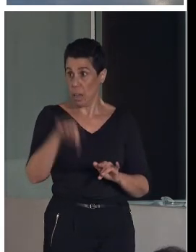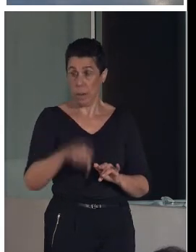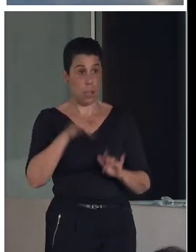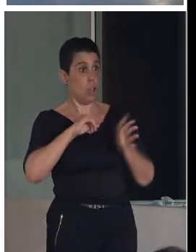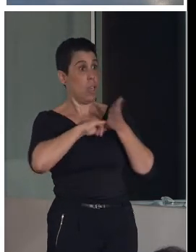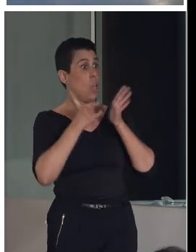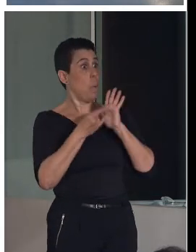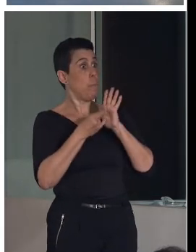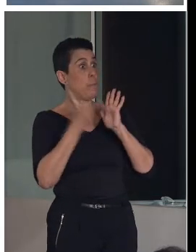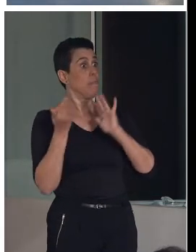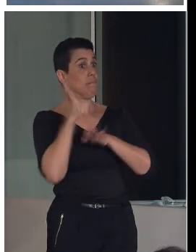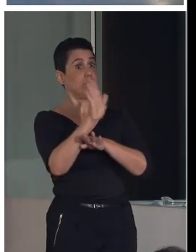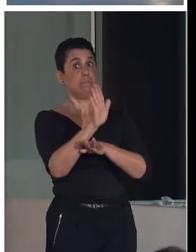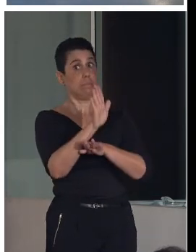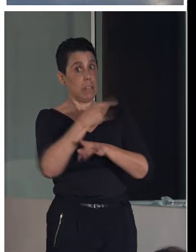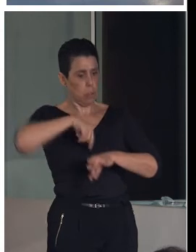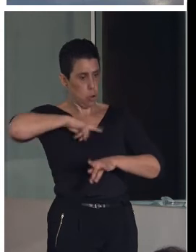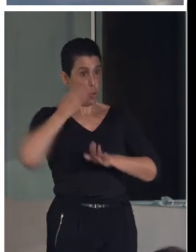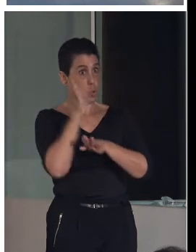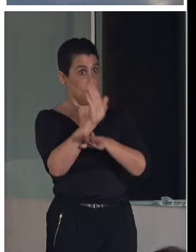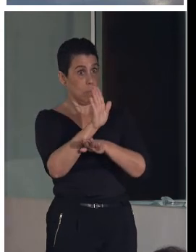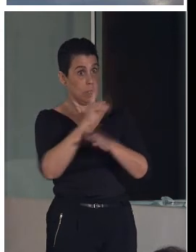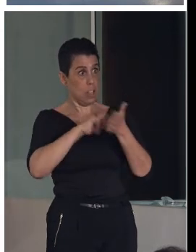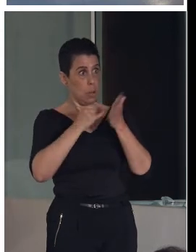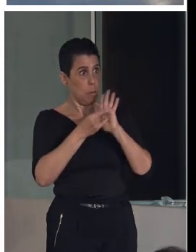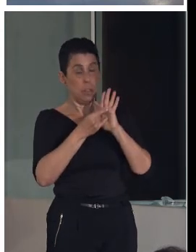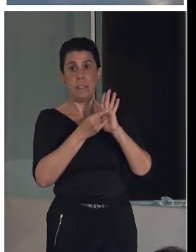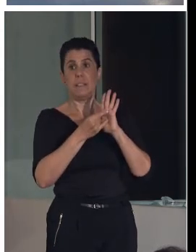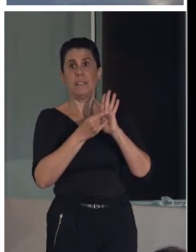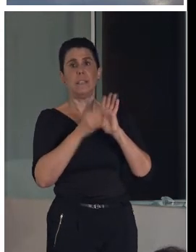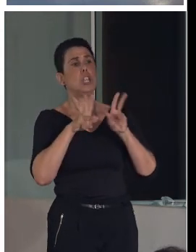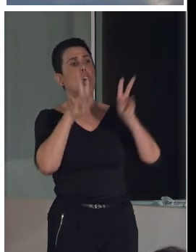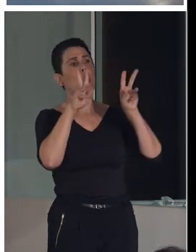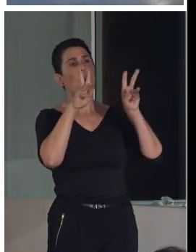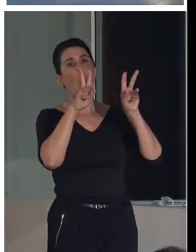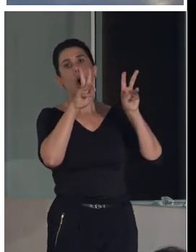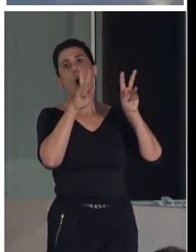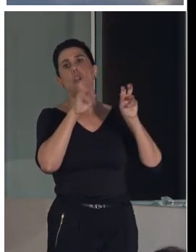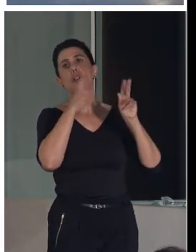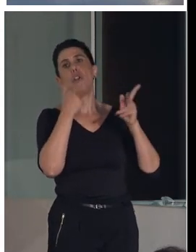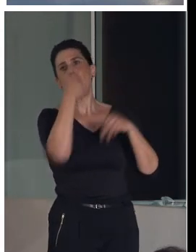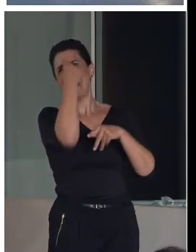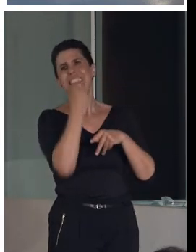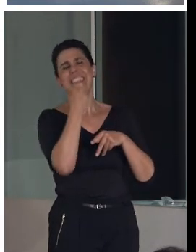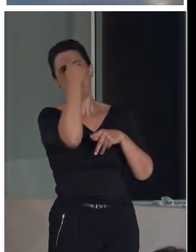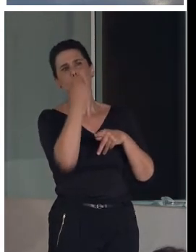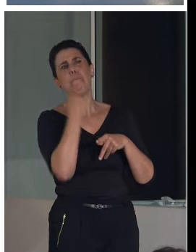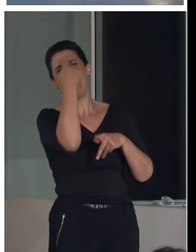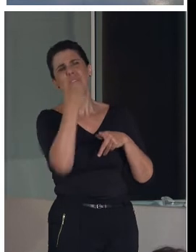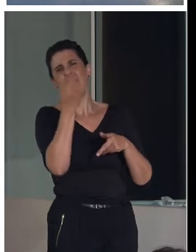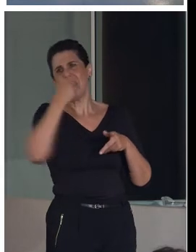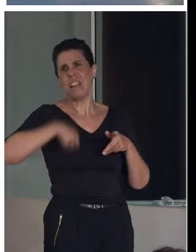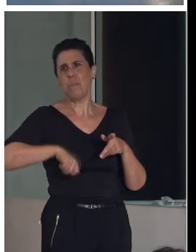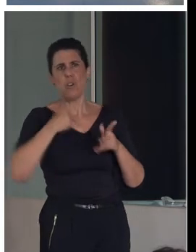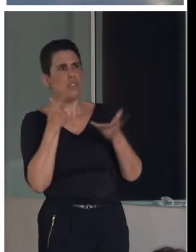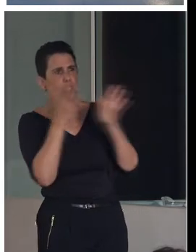en las ayudas de patrimonio mundial que hemos denominado, pues bueno, la definición de un perfil profesional especializado en patrimonio cultural,